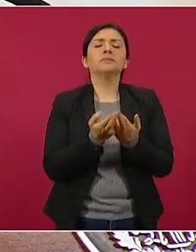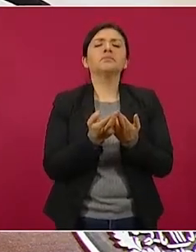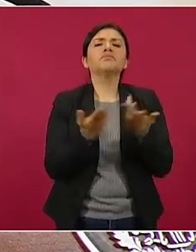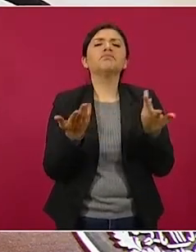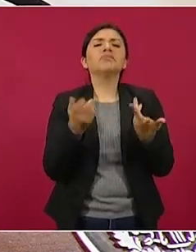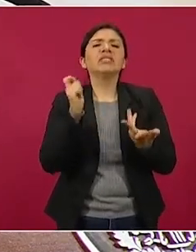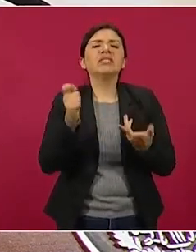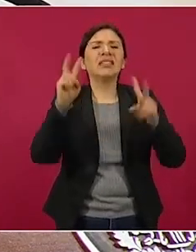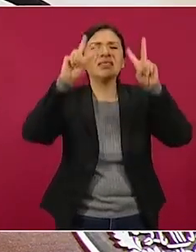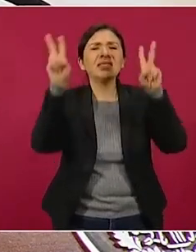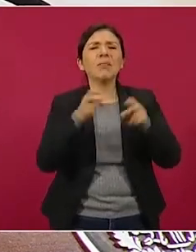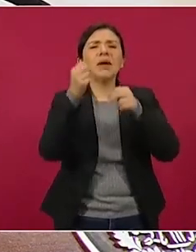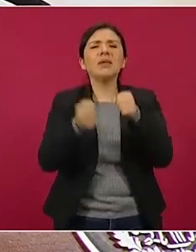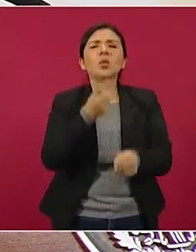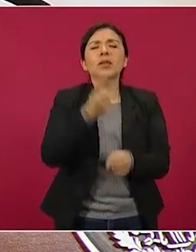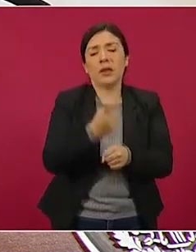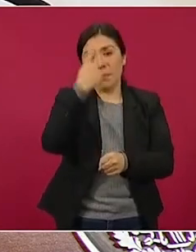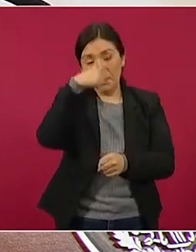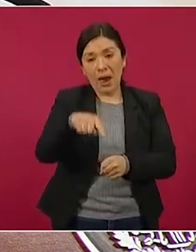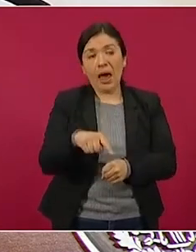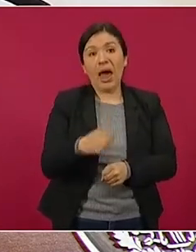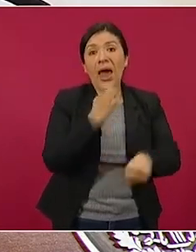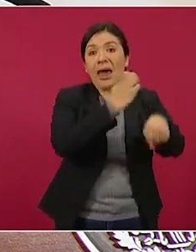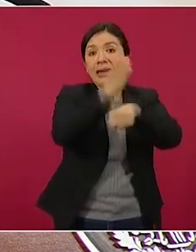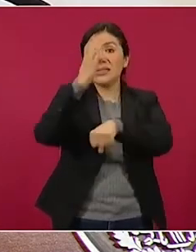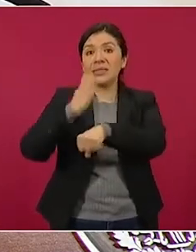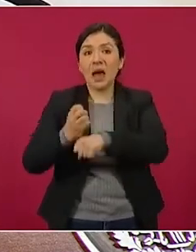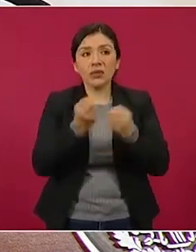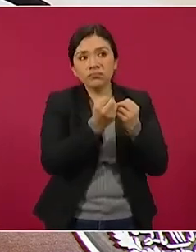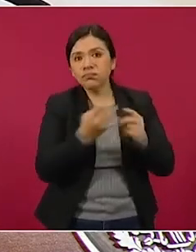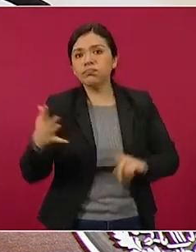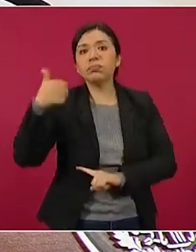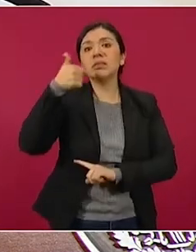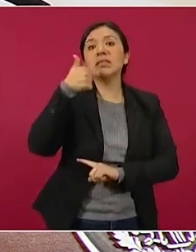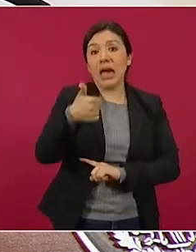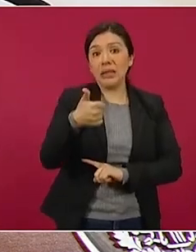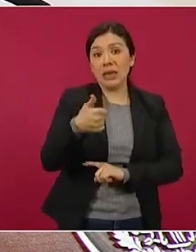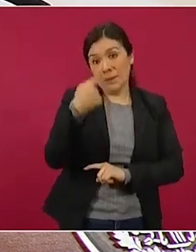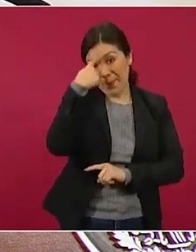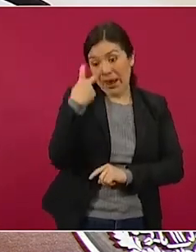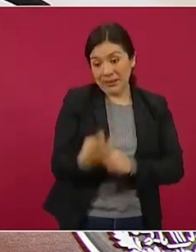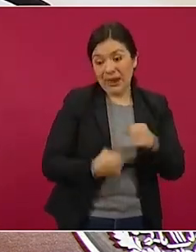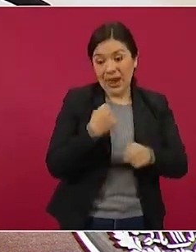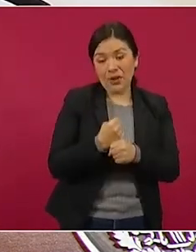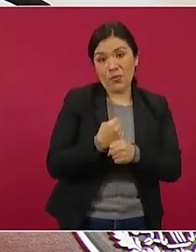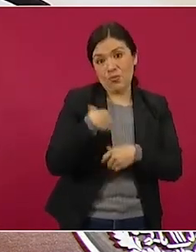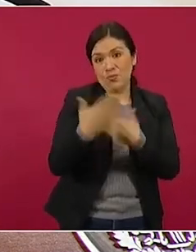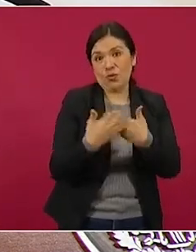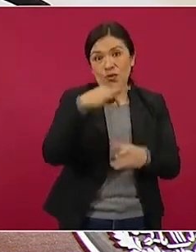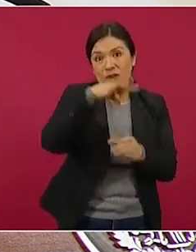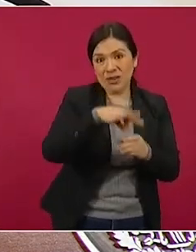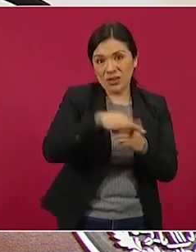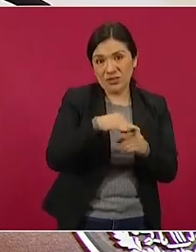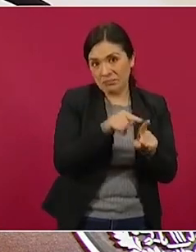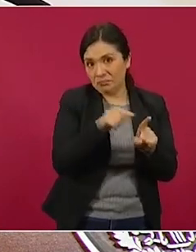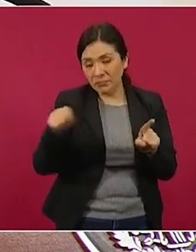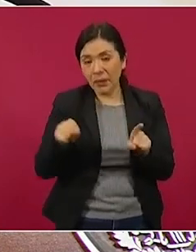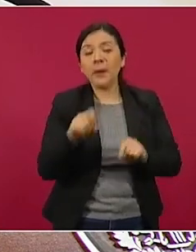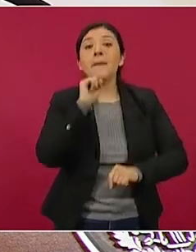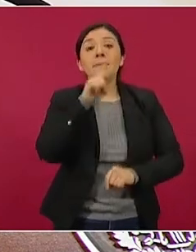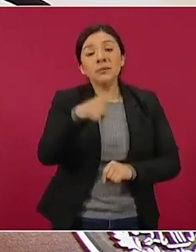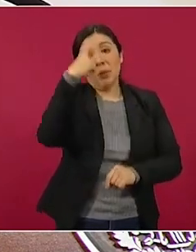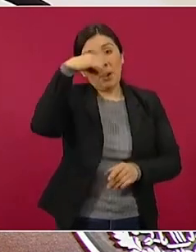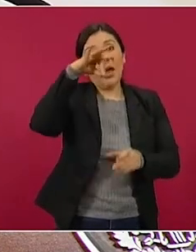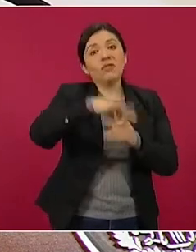seguridad para los seis estados que en este año van a tener elecciones y también de las